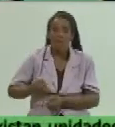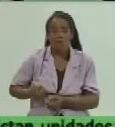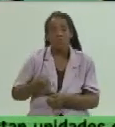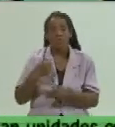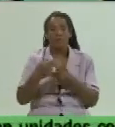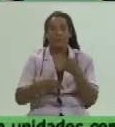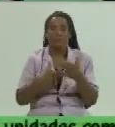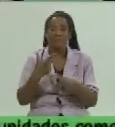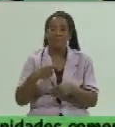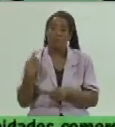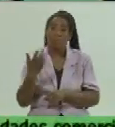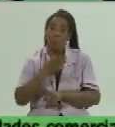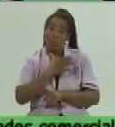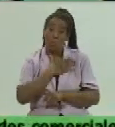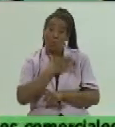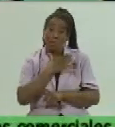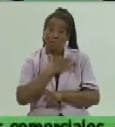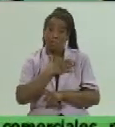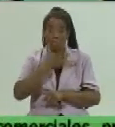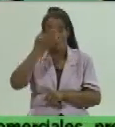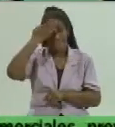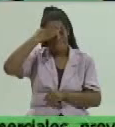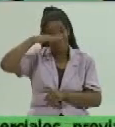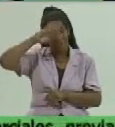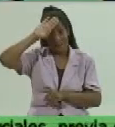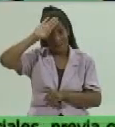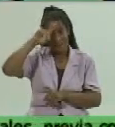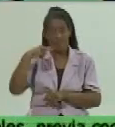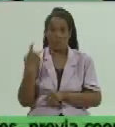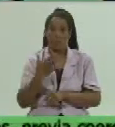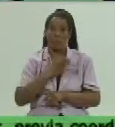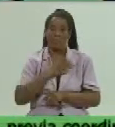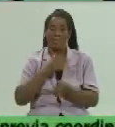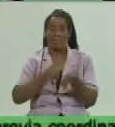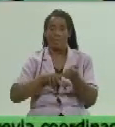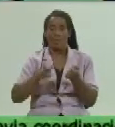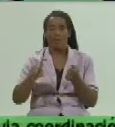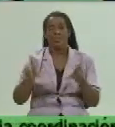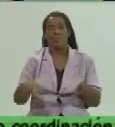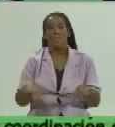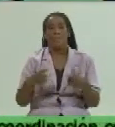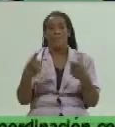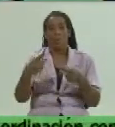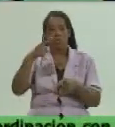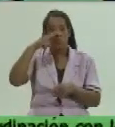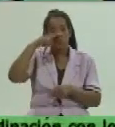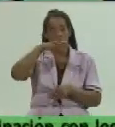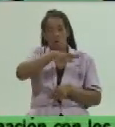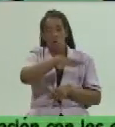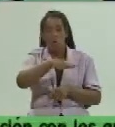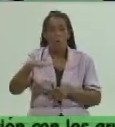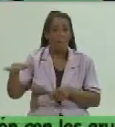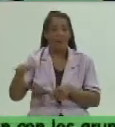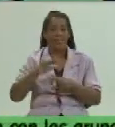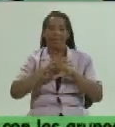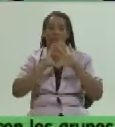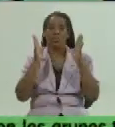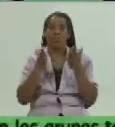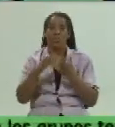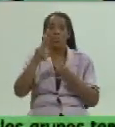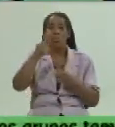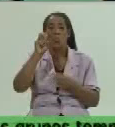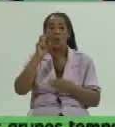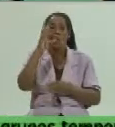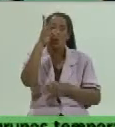por nuestro país, por nuestra provincia, en el cumplimiento de las normas de bioseguridad en el nuevo Código de Vida.